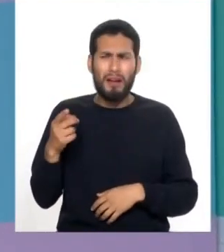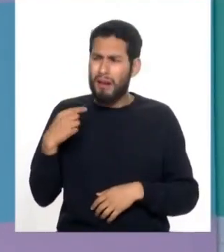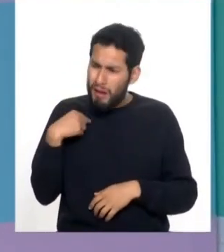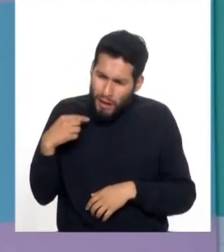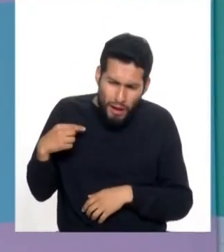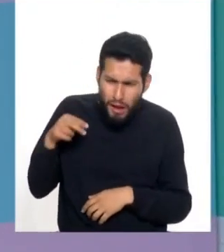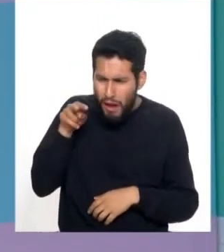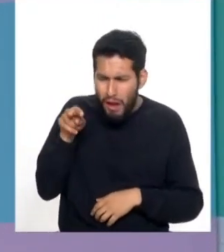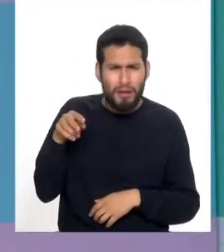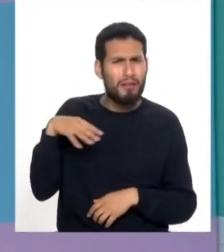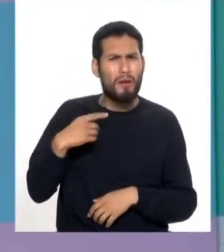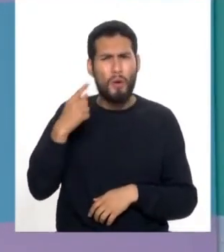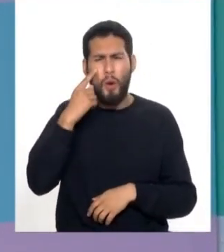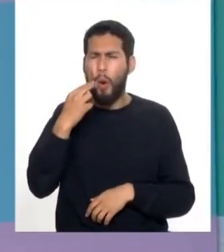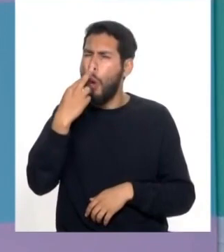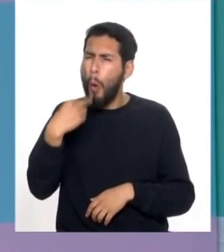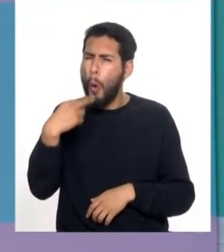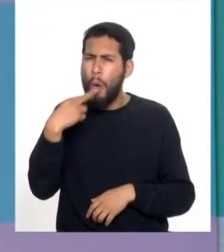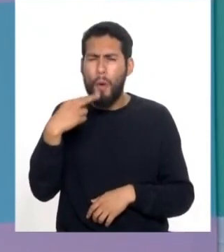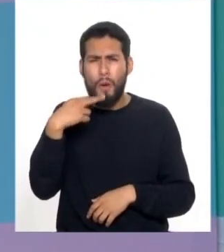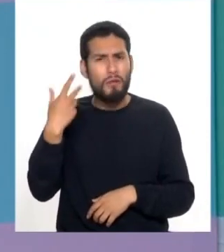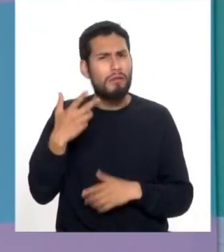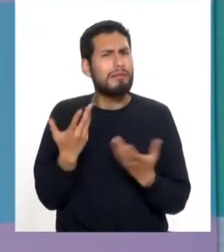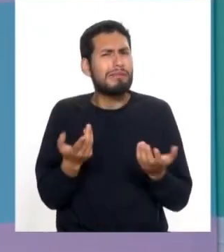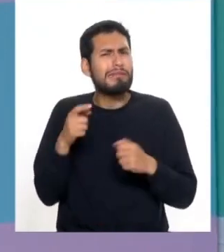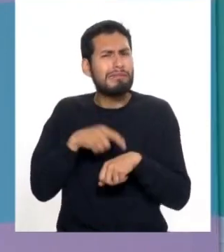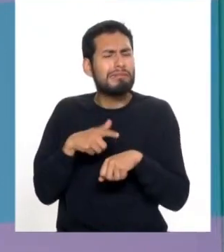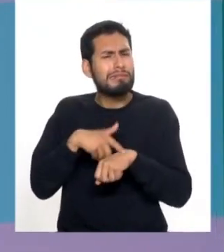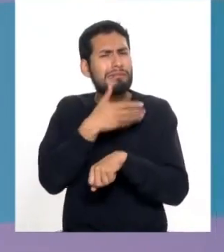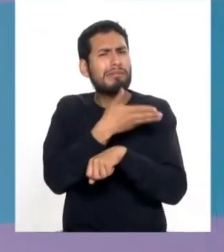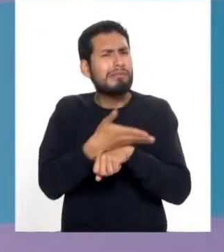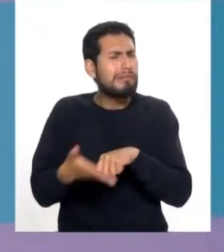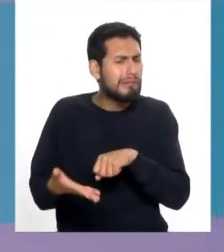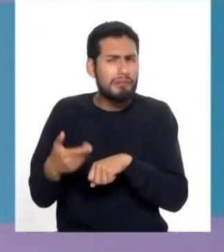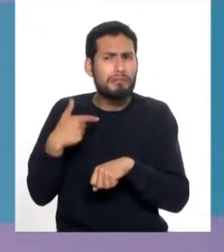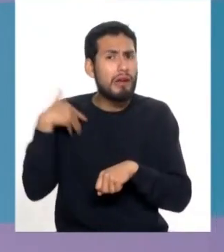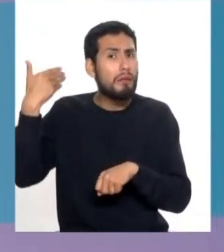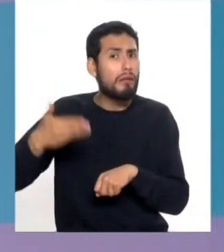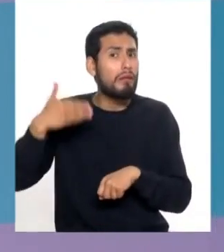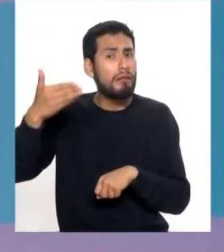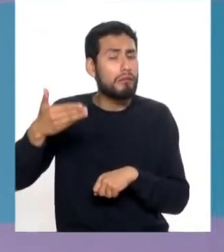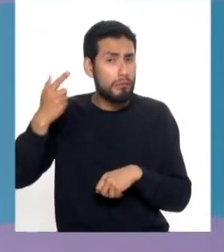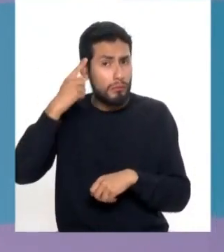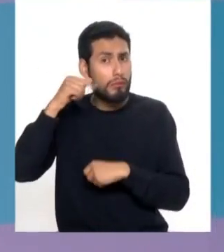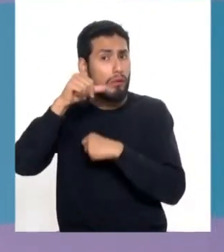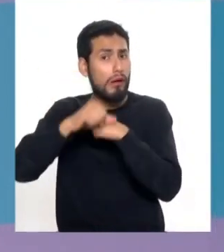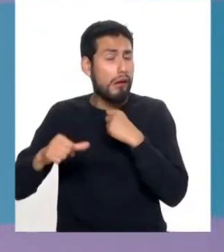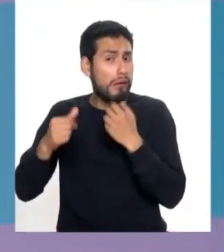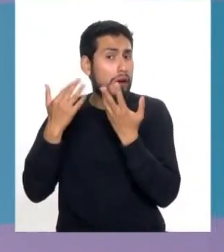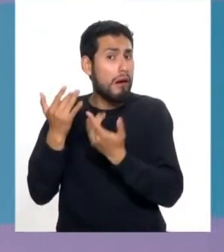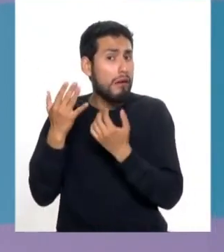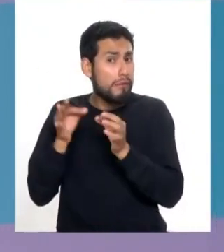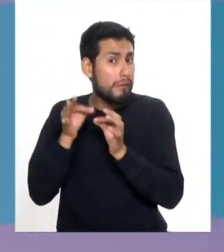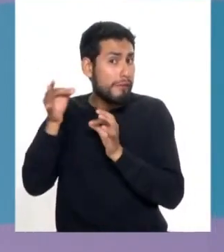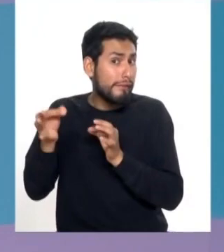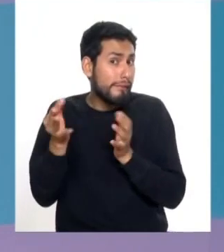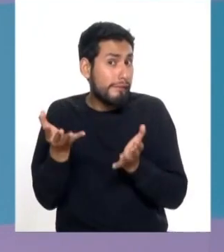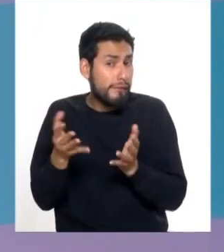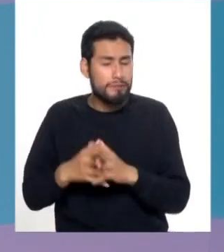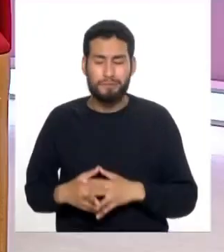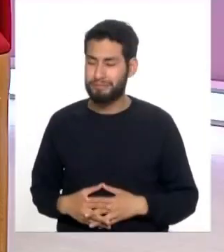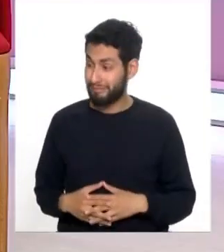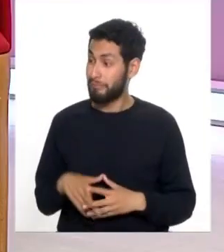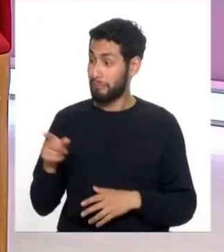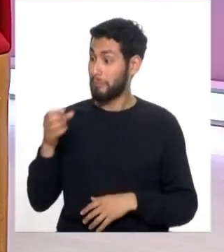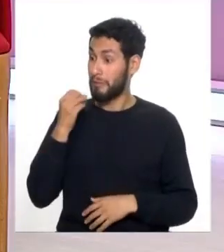se pone sus ojos rojos ¿cuánto tiempo debo esperar para que se opere? Muy bien qué